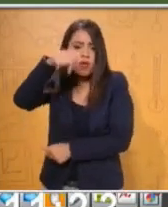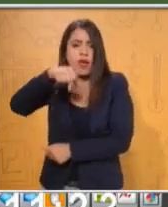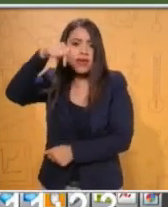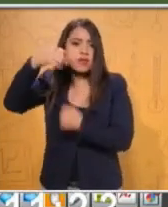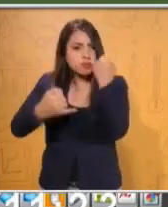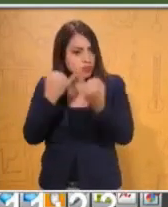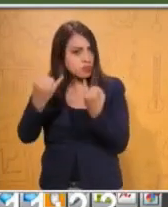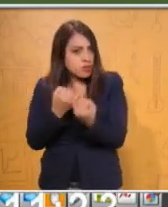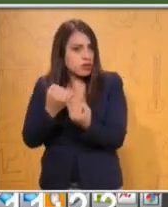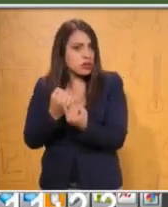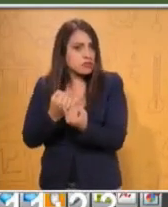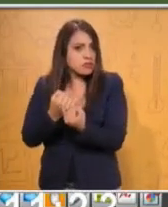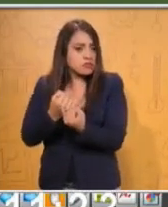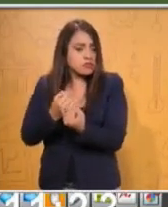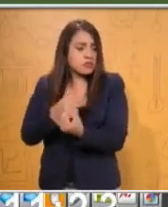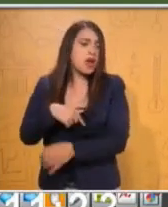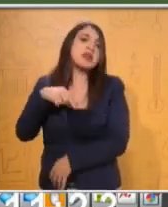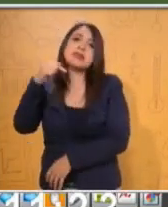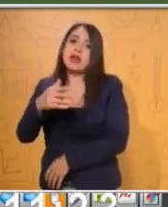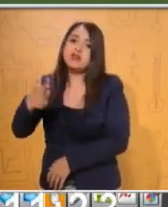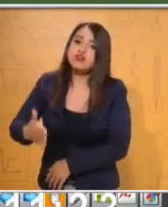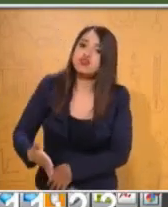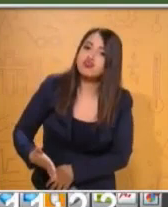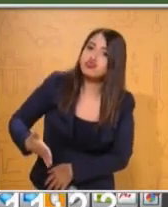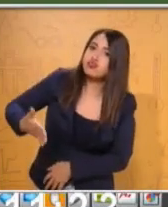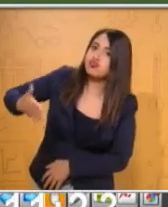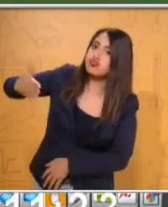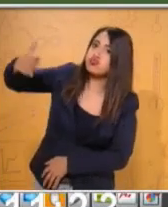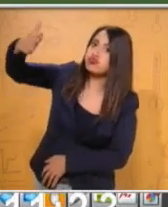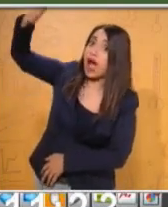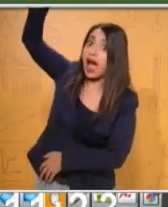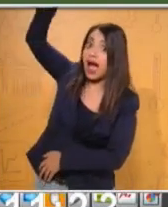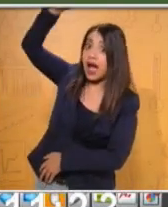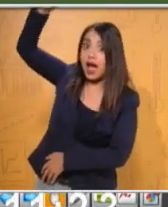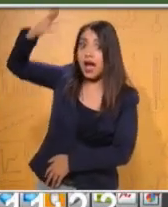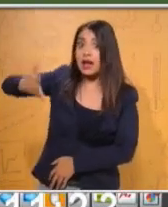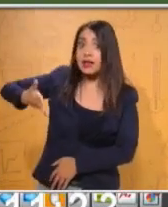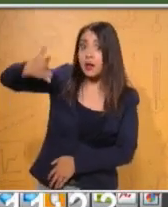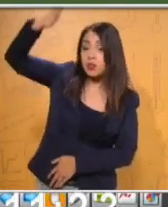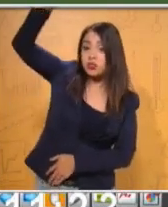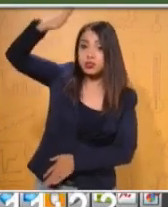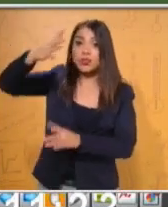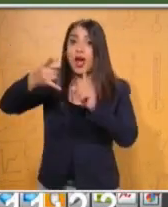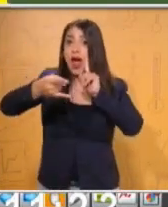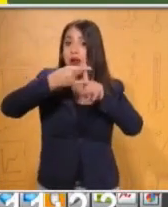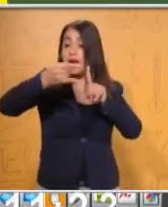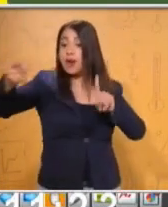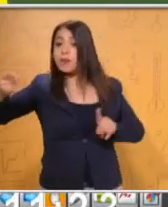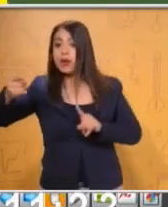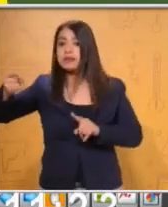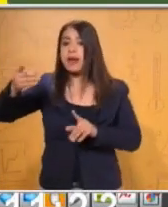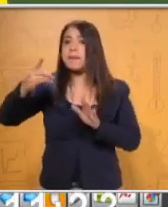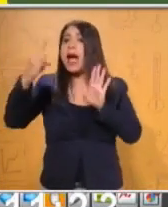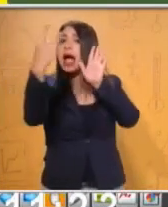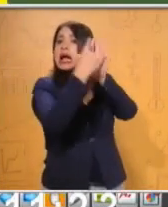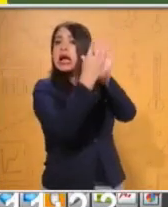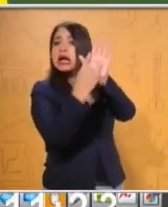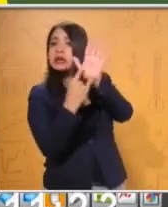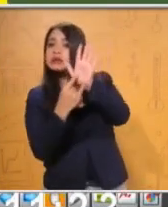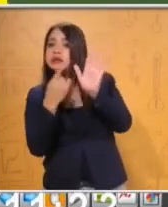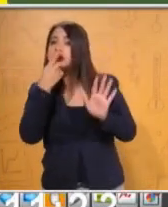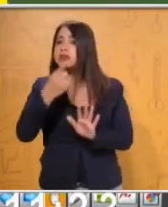inmediato, alzó una pared muy alta, y en la puerta puso un cartel que decía, Entrada